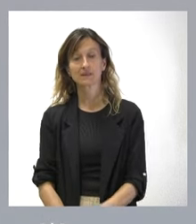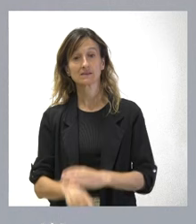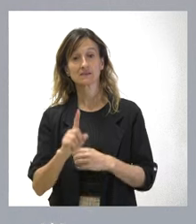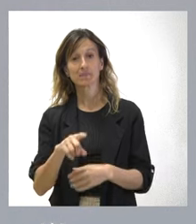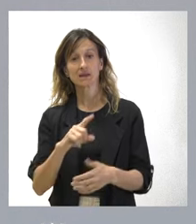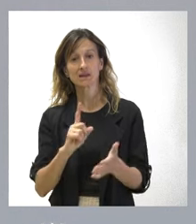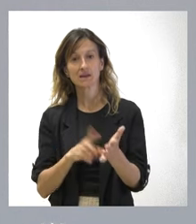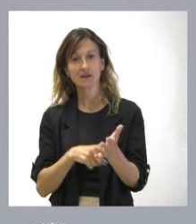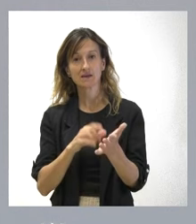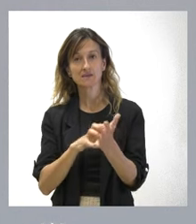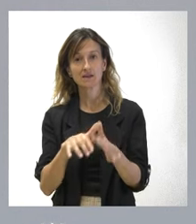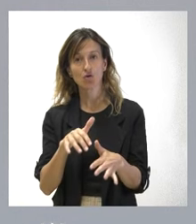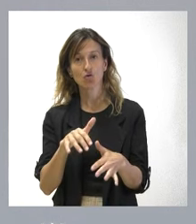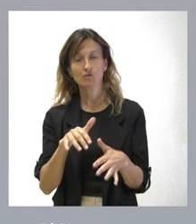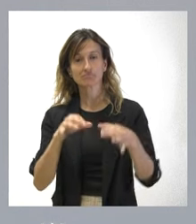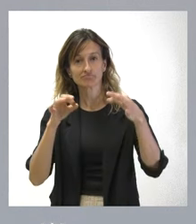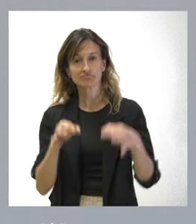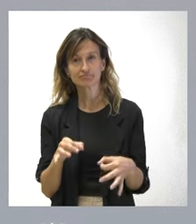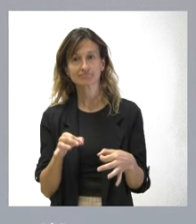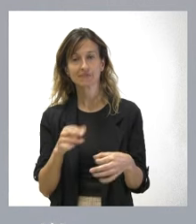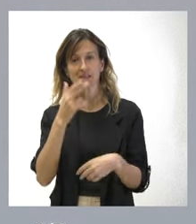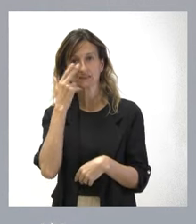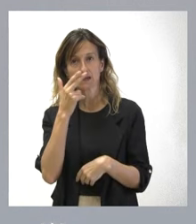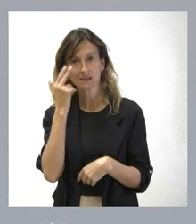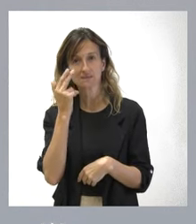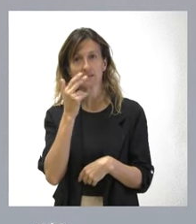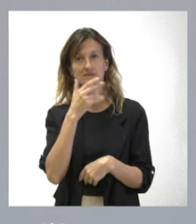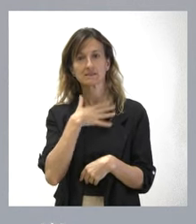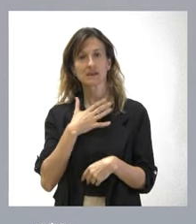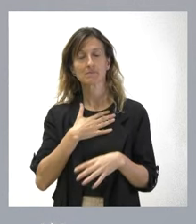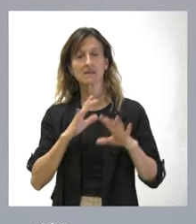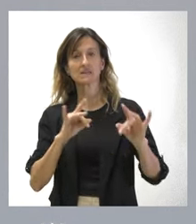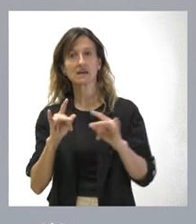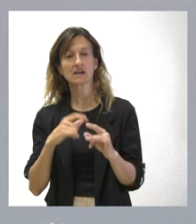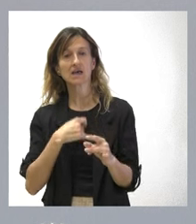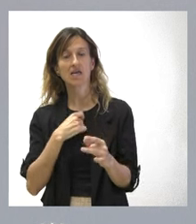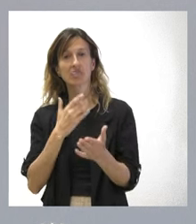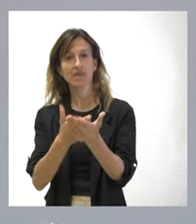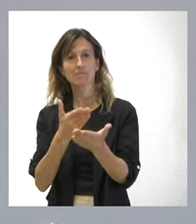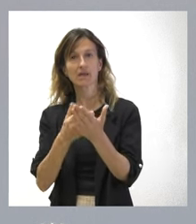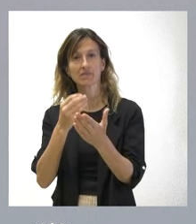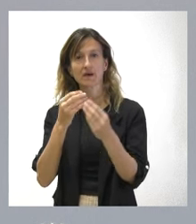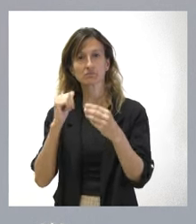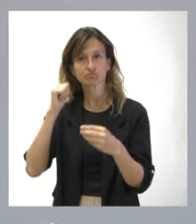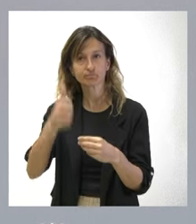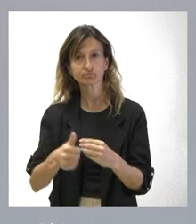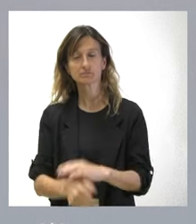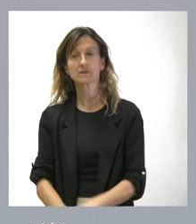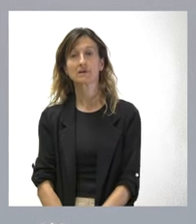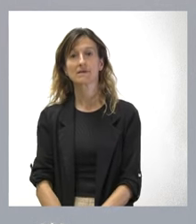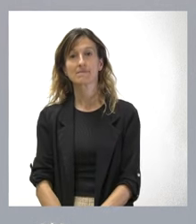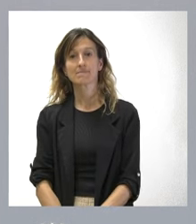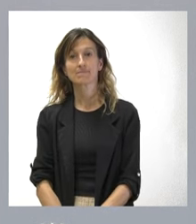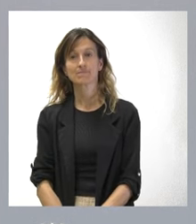legítimos de Castilla y León, las aspiraciones de los ciudadanos de esta tierra, las demandas históricas que tenemos de Castilla y León y que no sean unos